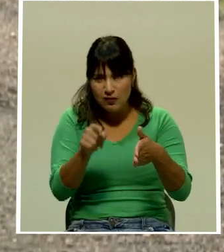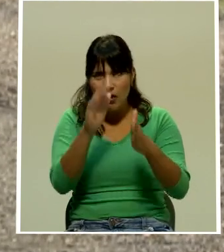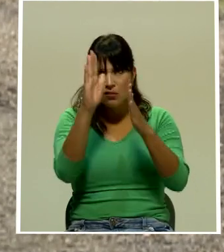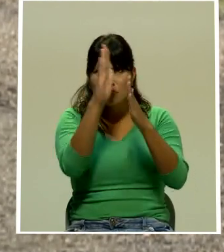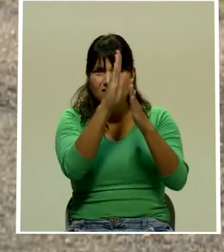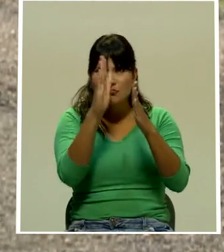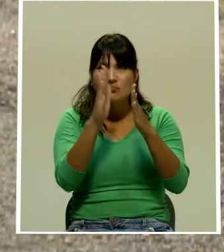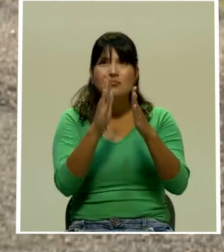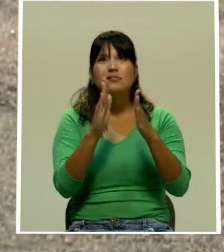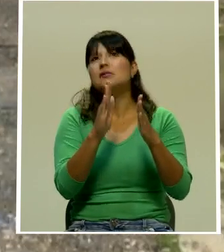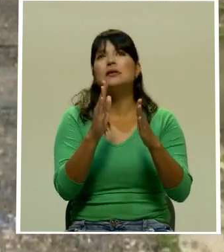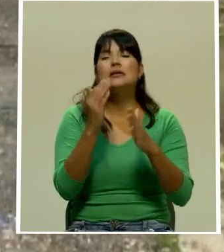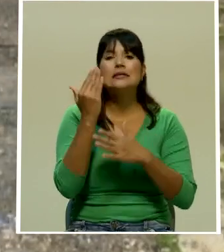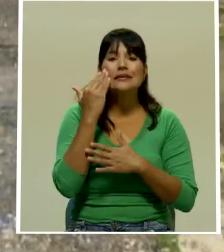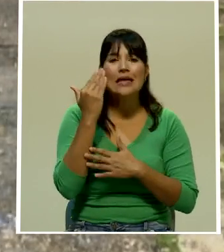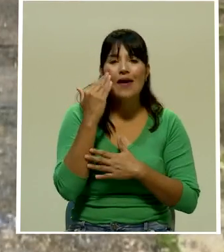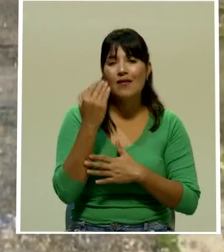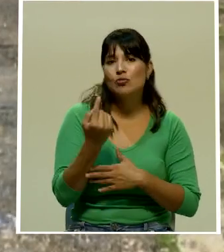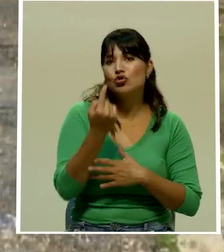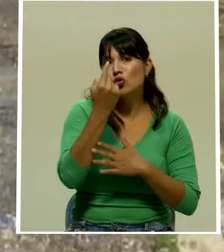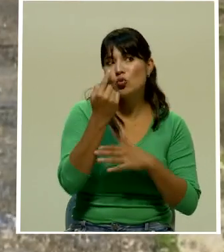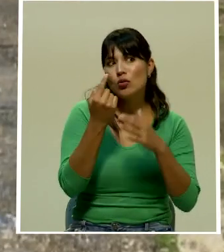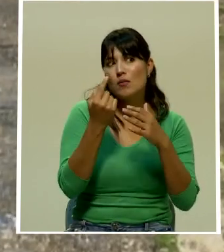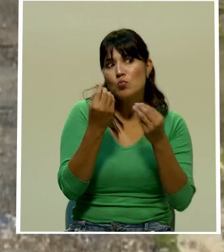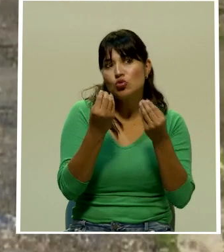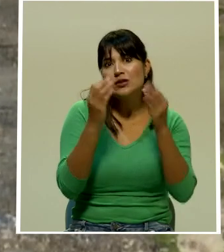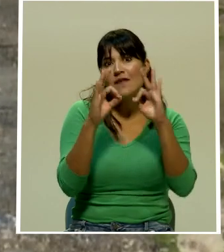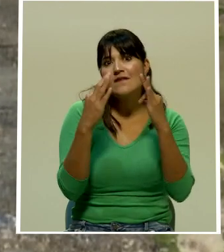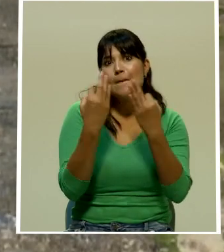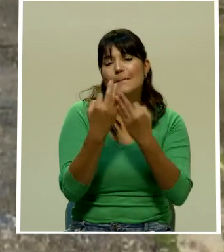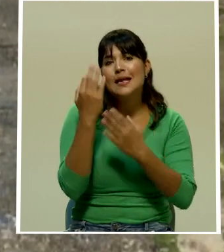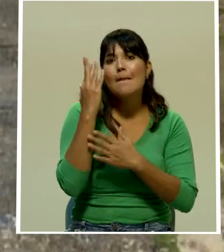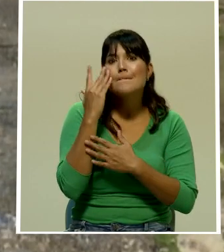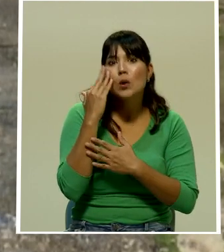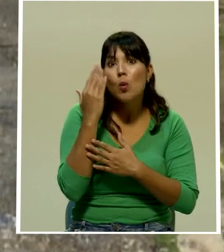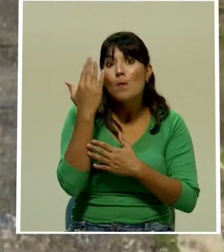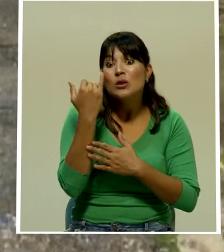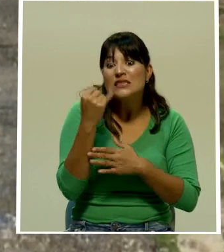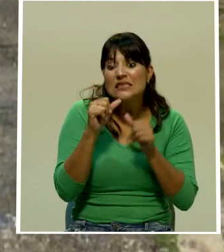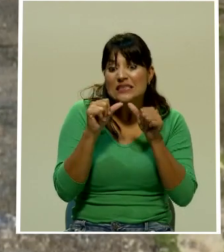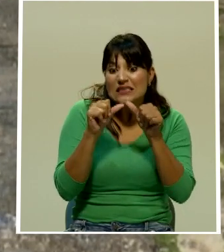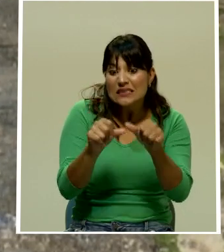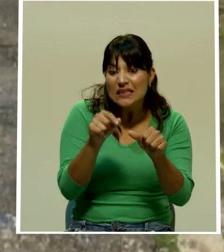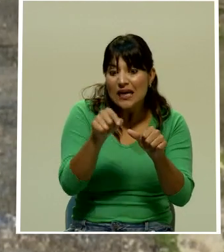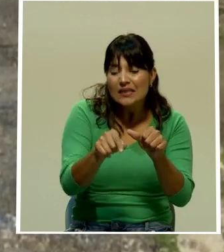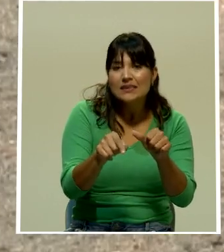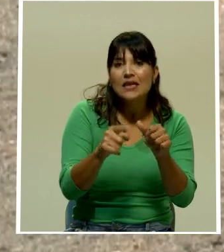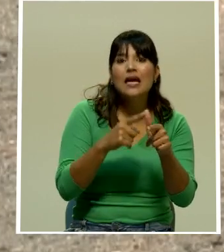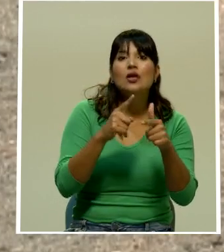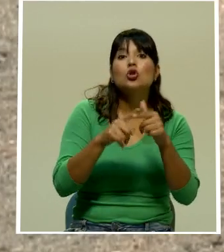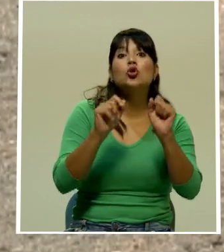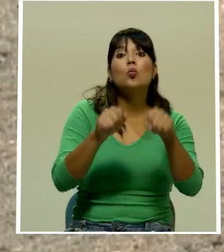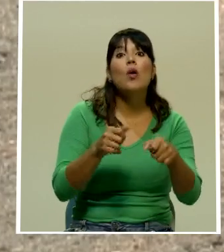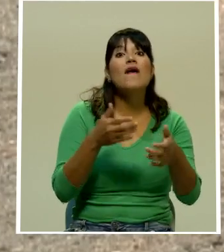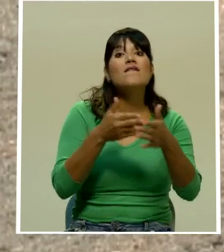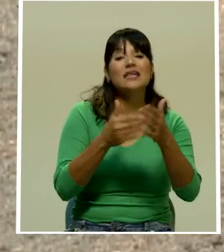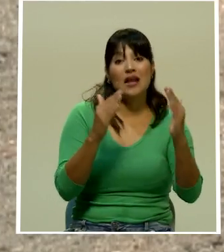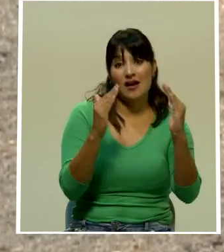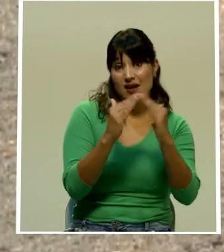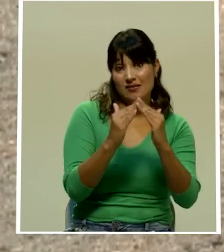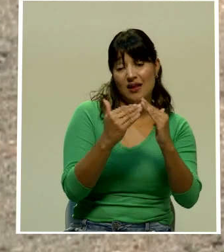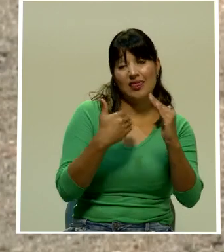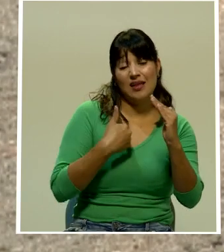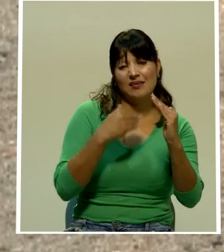muchas familias están preocupadas porque tendrían que desalojar sus casas posiblemente no tengan donde ir y es una situación que está quejando ahorita la comunidad.